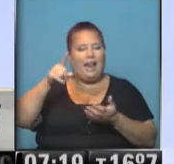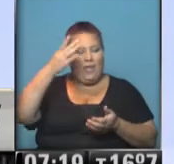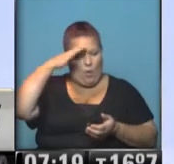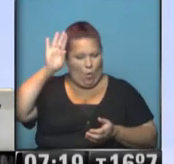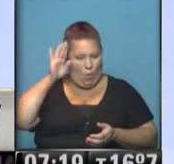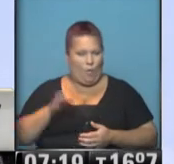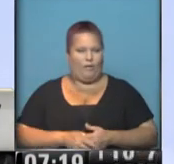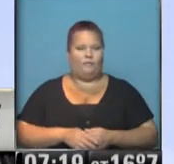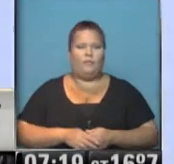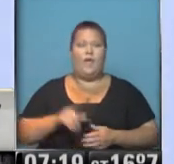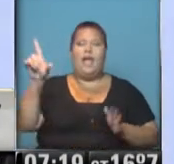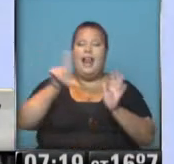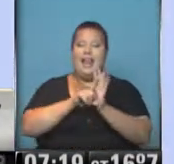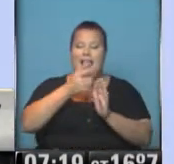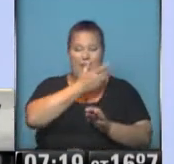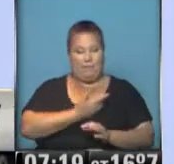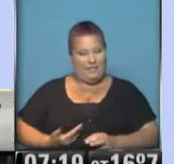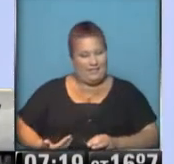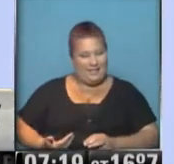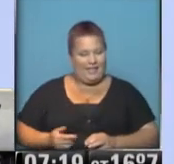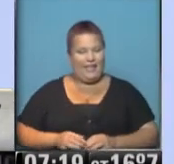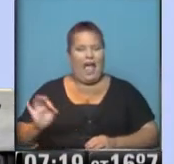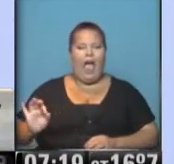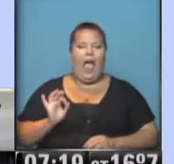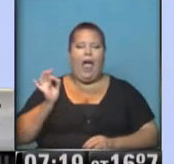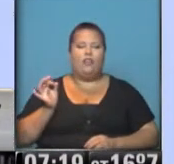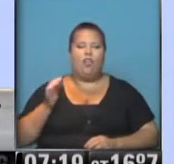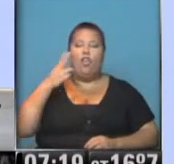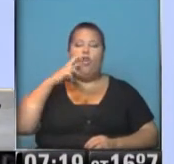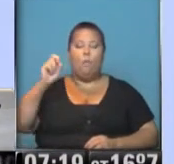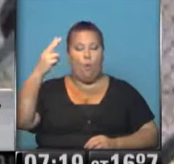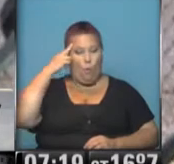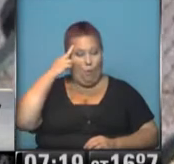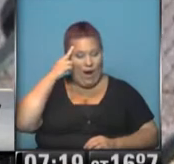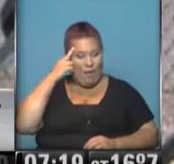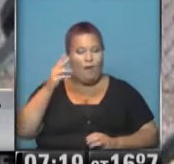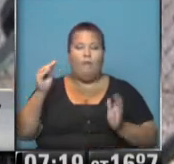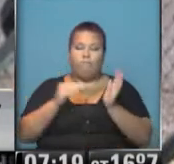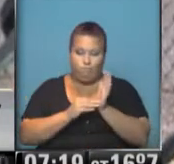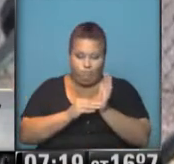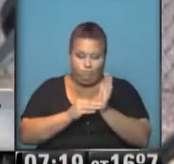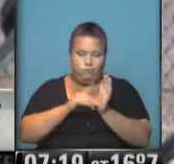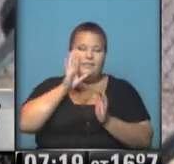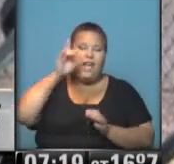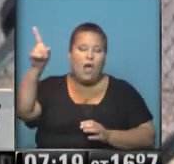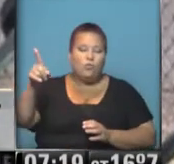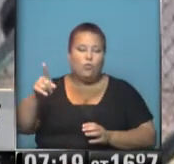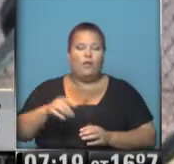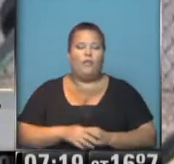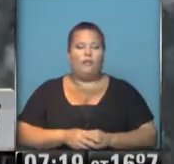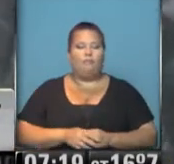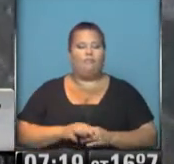Hay un decreto del presidente del año 2009 en donde se especificaba desde Estados Unidos la unidad